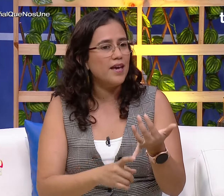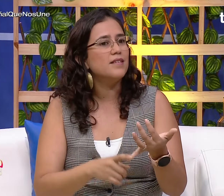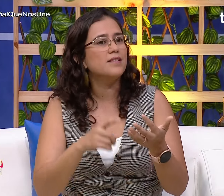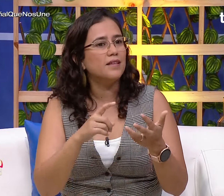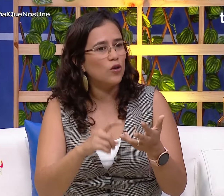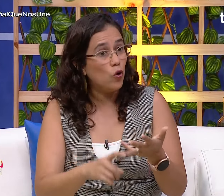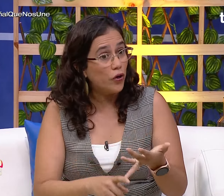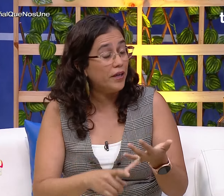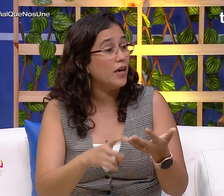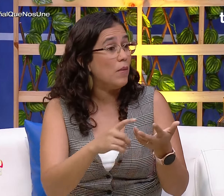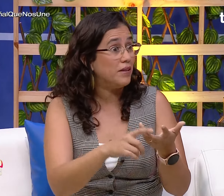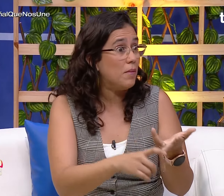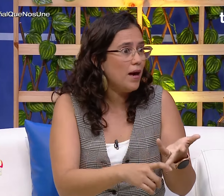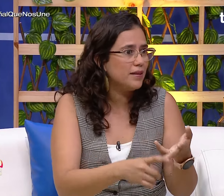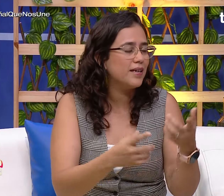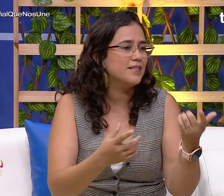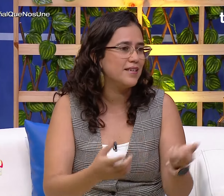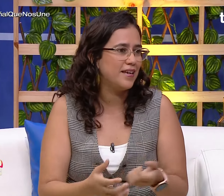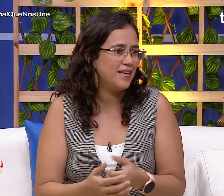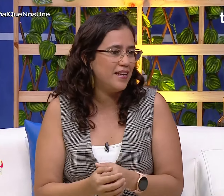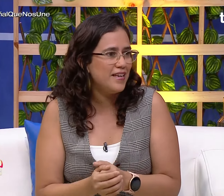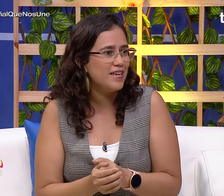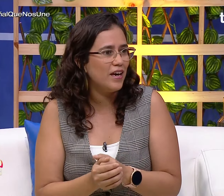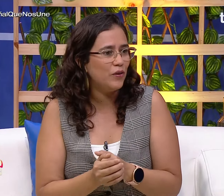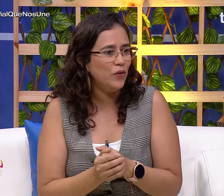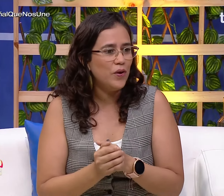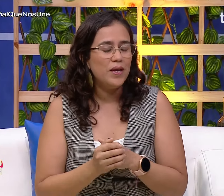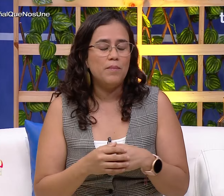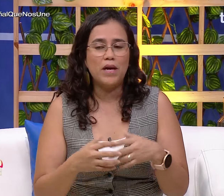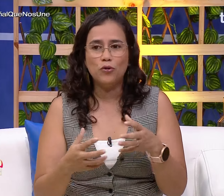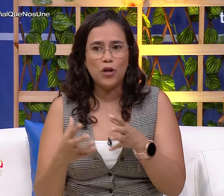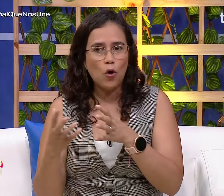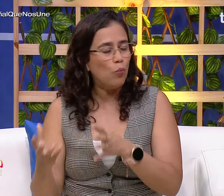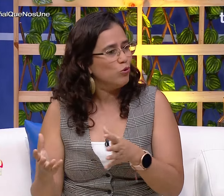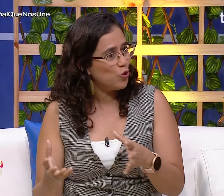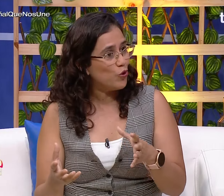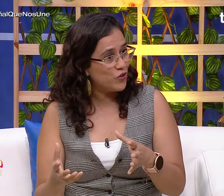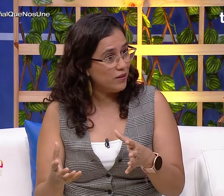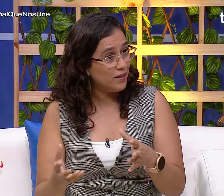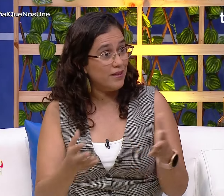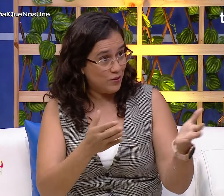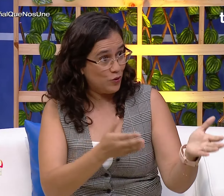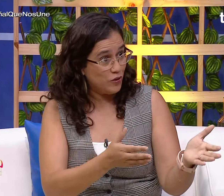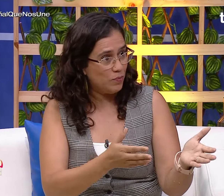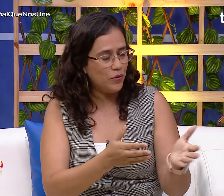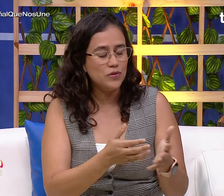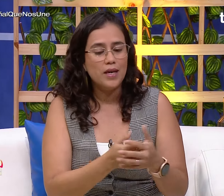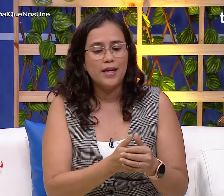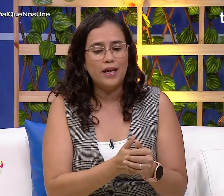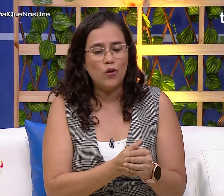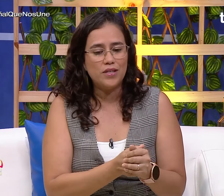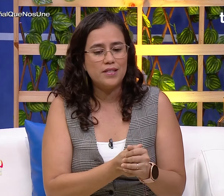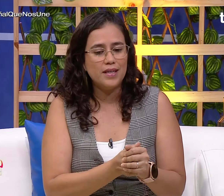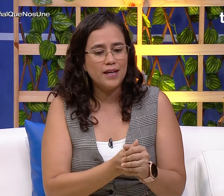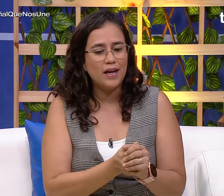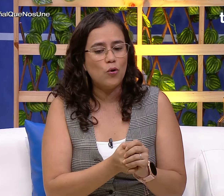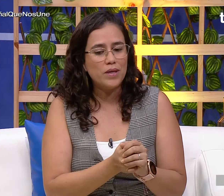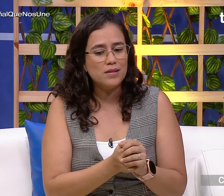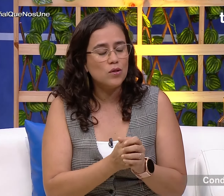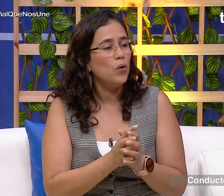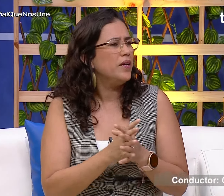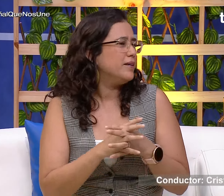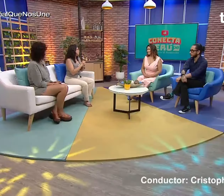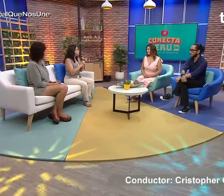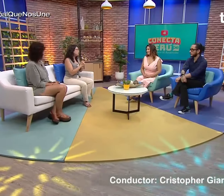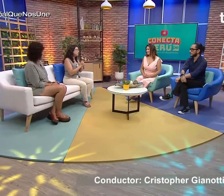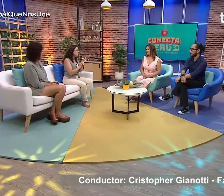ciencia, tecnología, matemáticas, ingeniería, ¿no? Me he encontrado con muchos docentes de estos centros que nos decían al